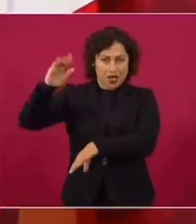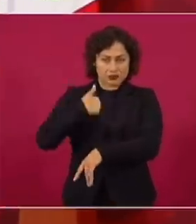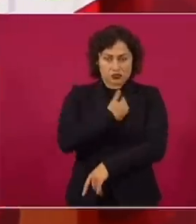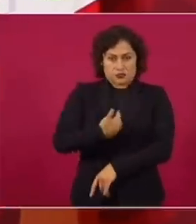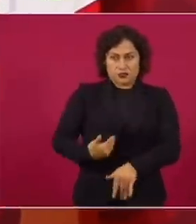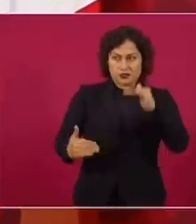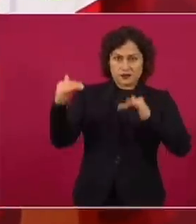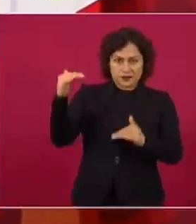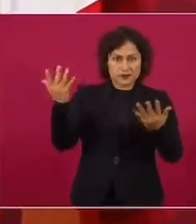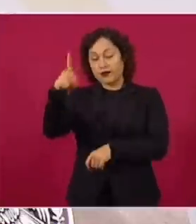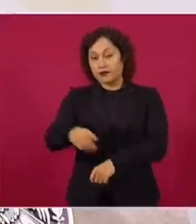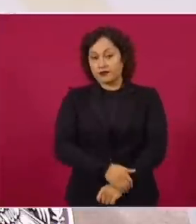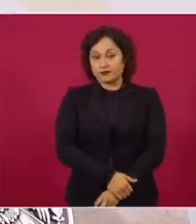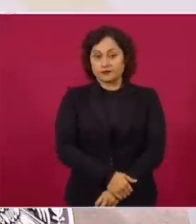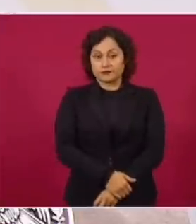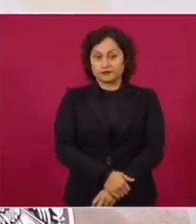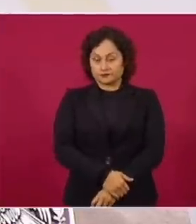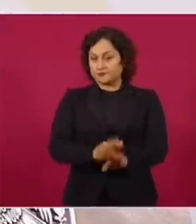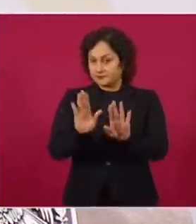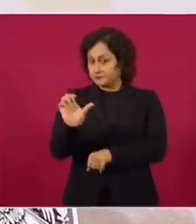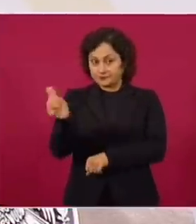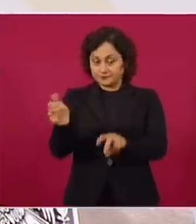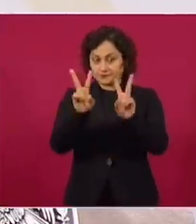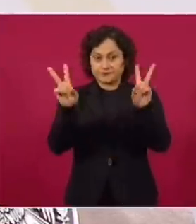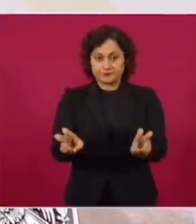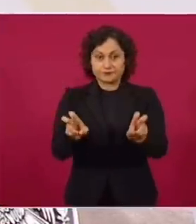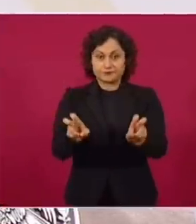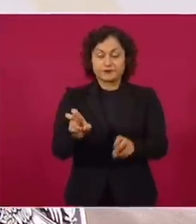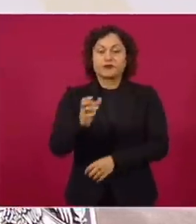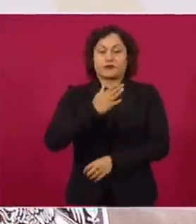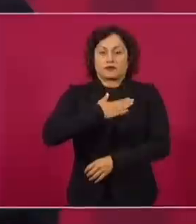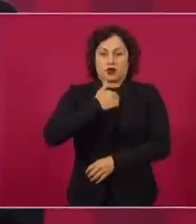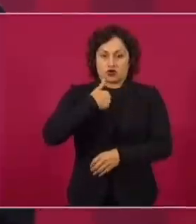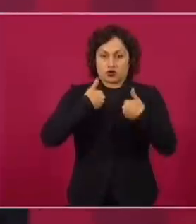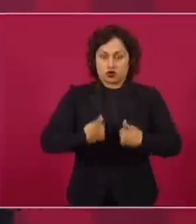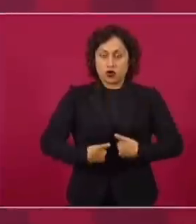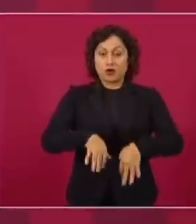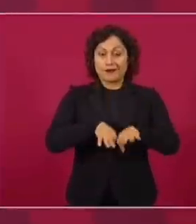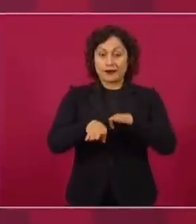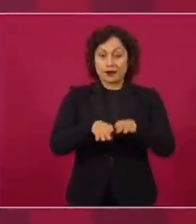Y aquí no estamos hablando de bienes, porque eso es lo otro. Yo declaro mis bienes.